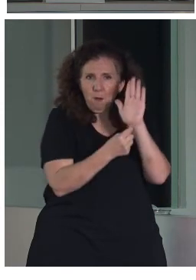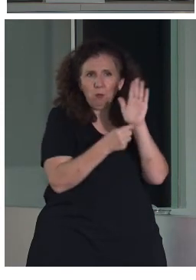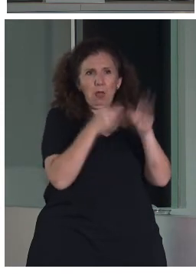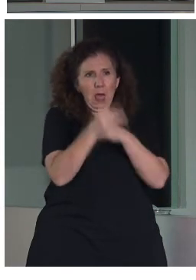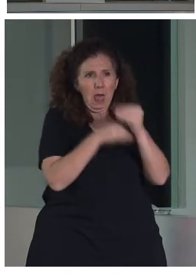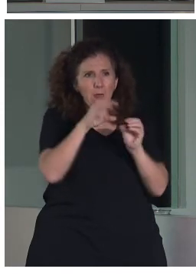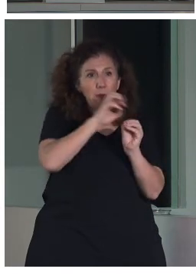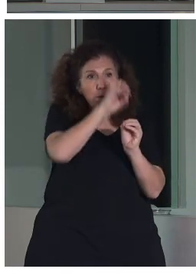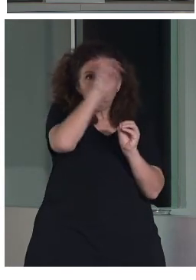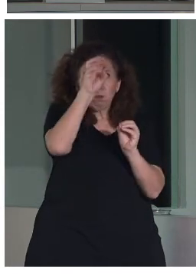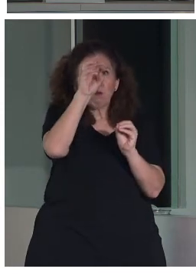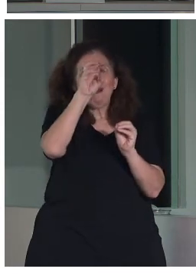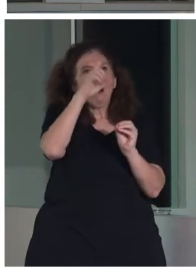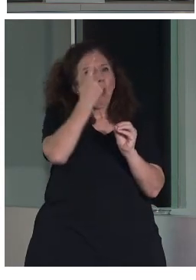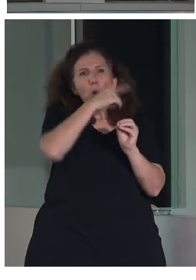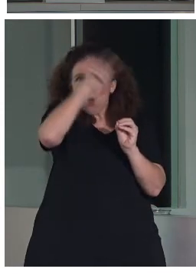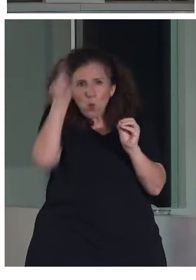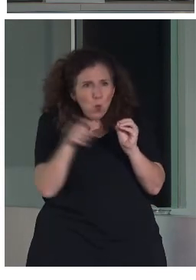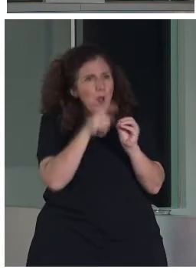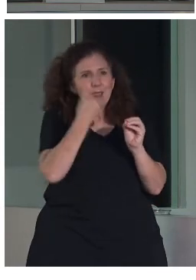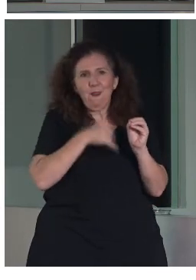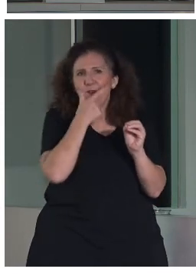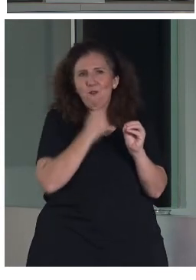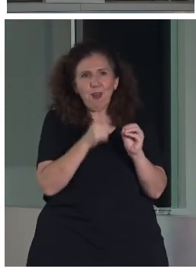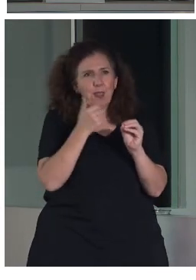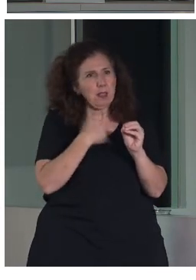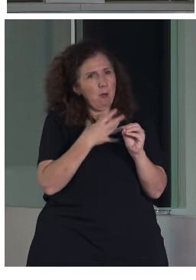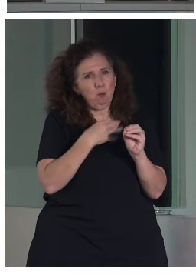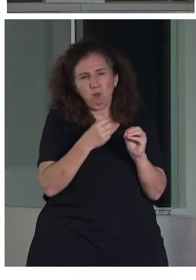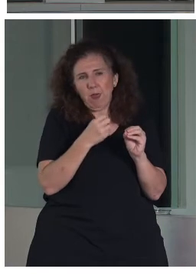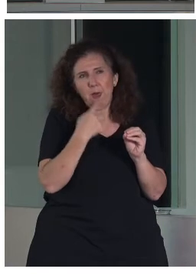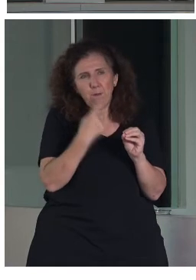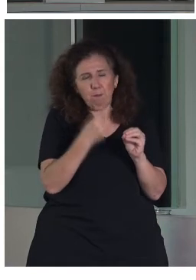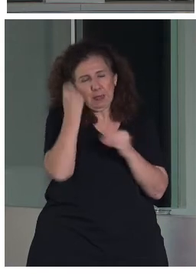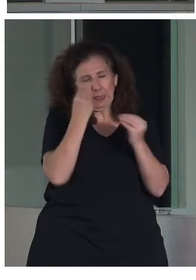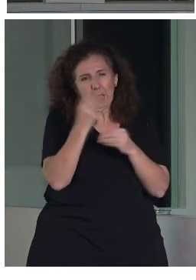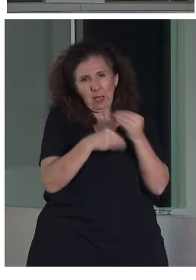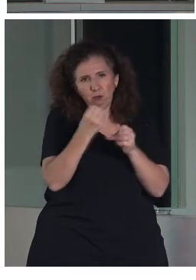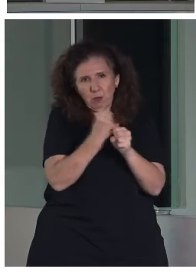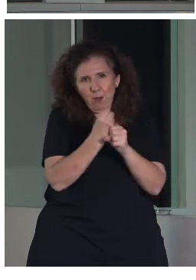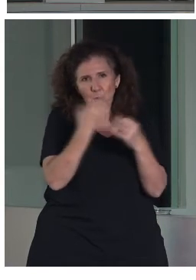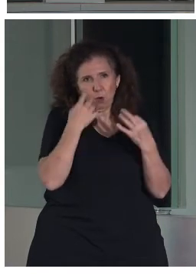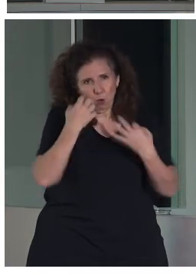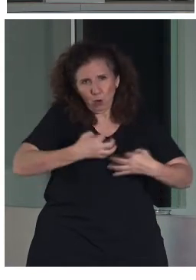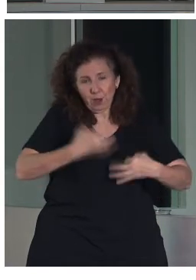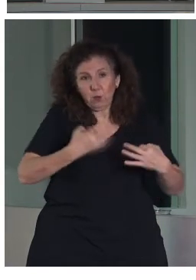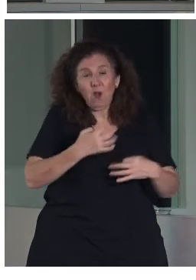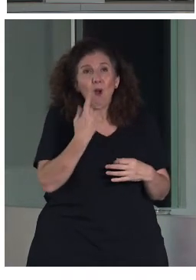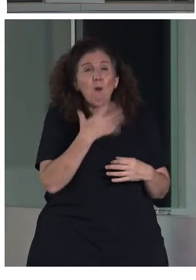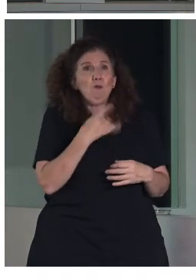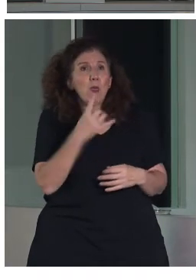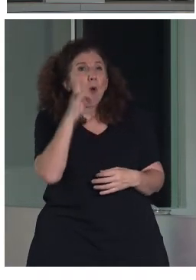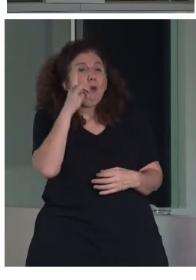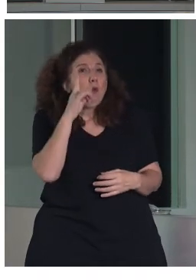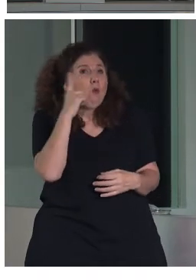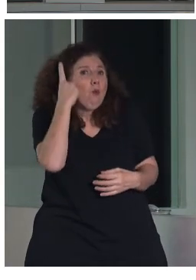va a haber, a mejor, algún matiz, alguna cuestión que se pueda incorporar. Y luego, una validación que te pueda ocurrir que en un momento dado